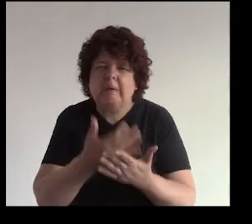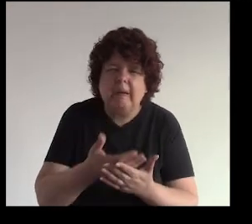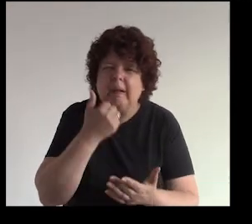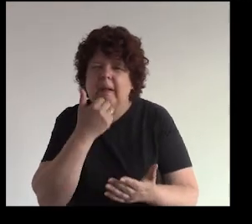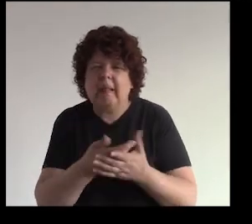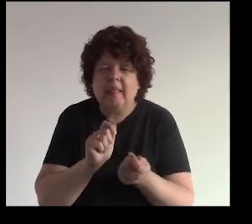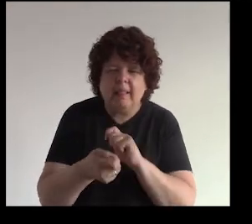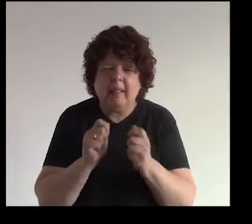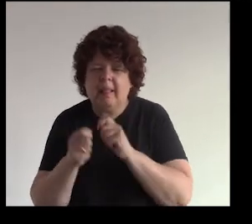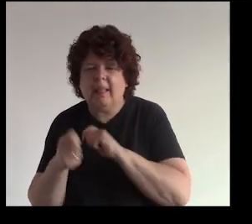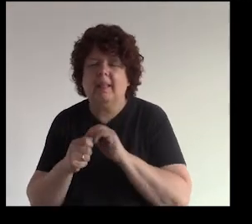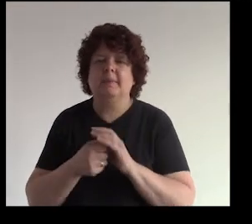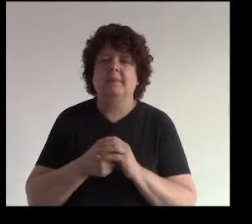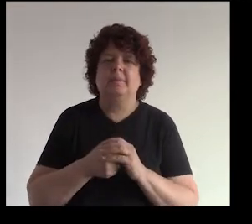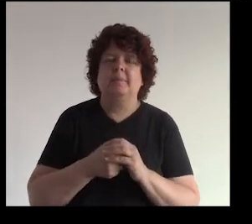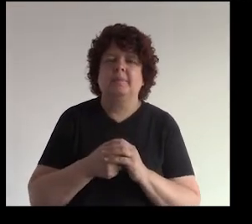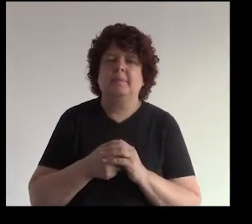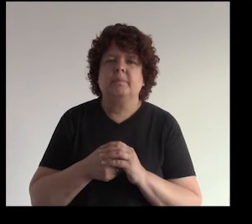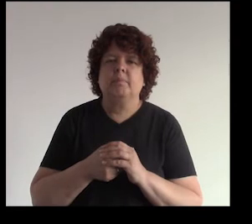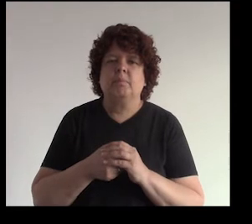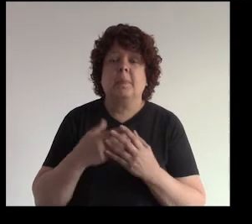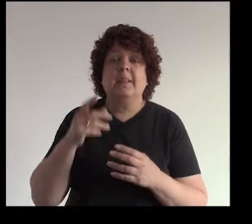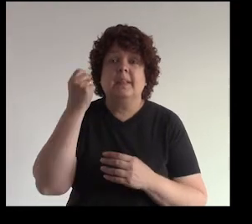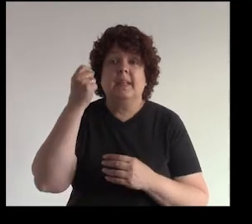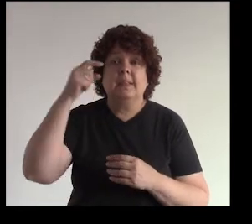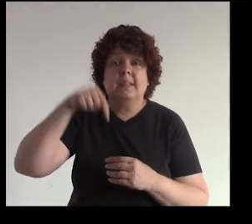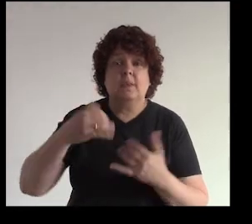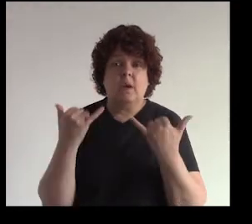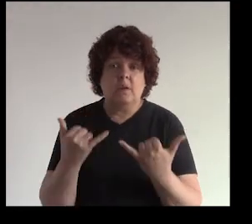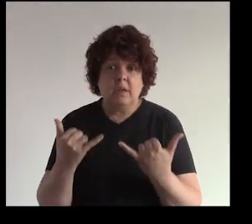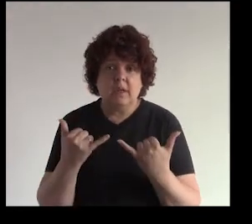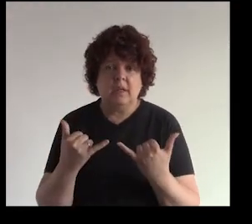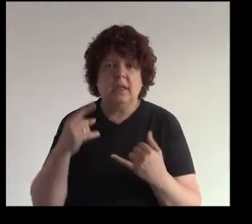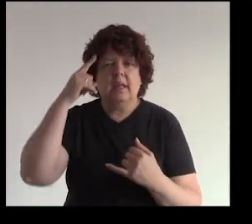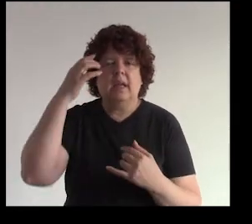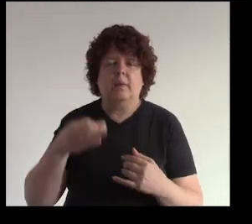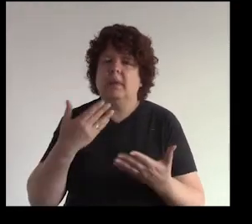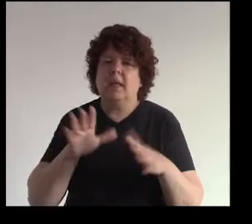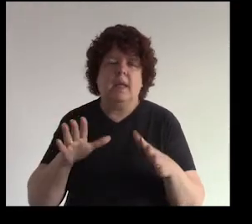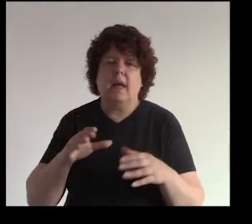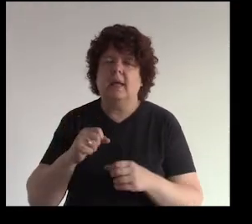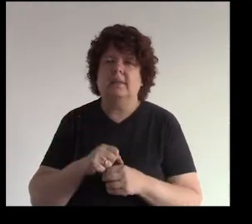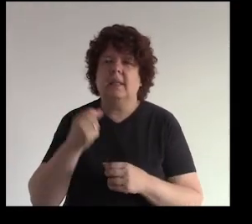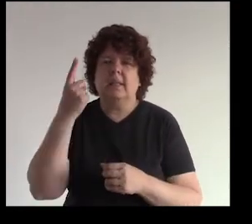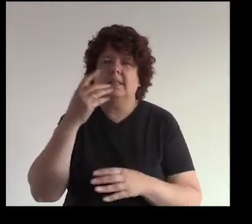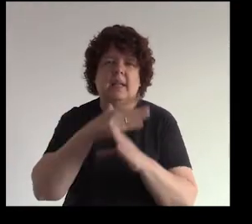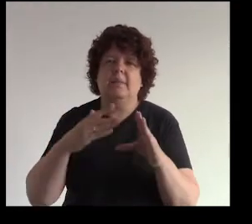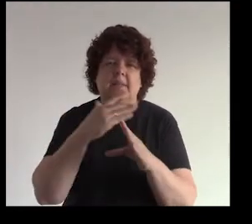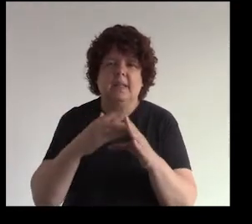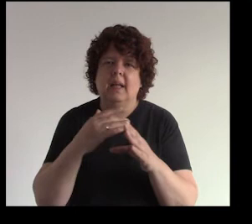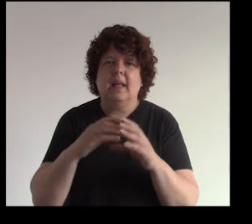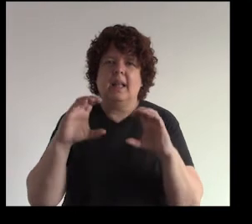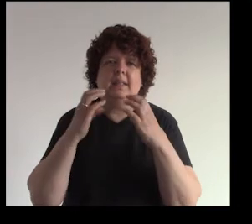probando intentando y no obteniendo resultados ¿ya? si entiendes esto hoy día créeme que ya entendiste la mitad